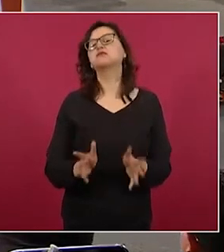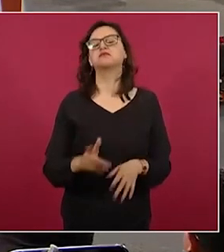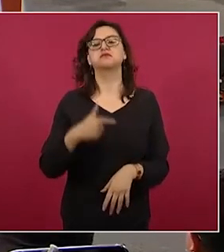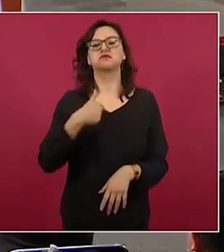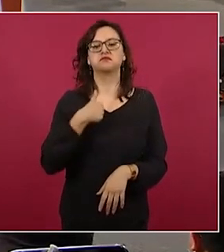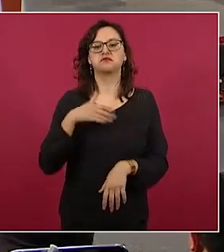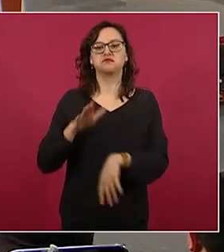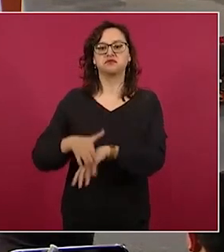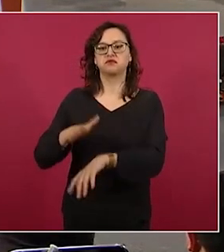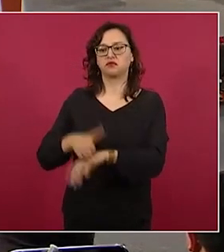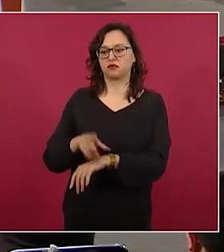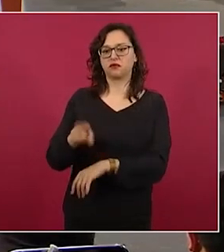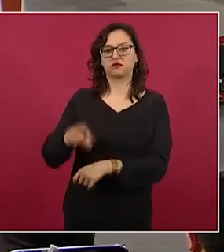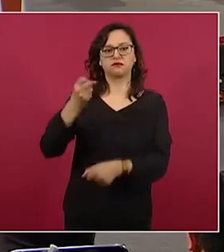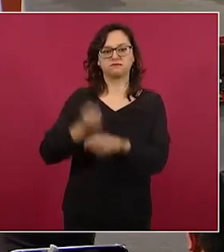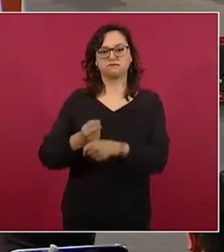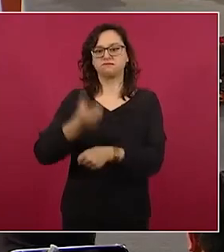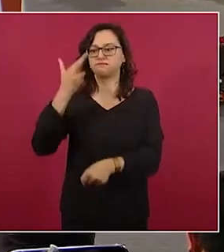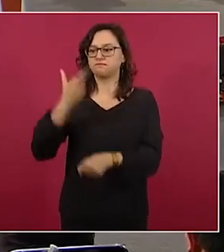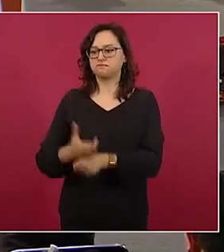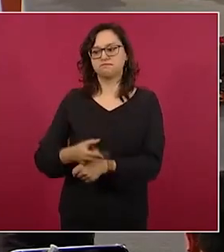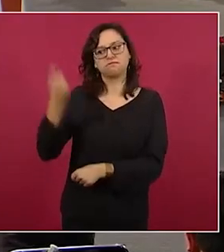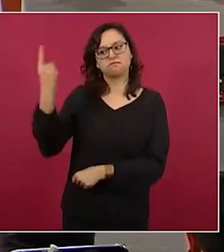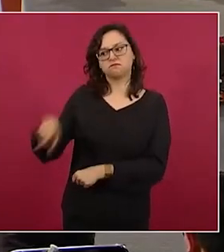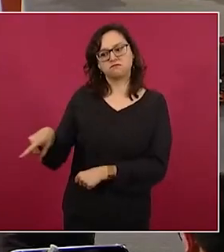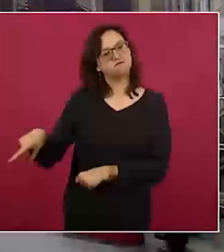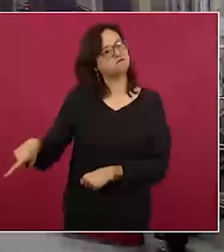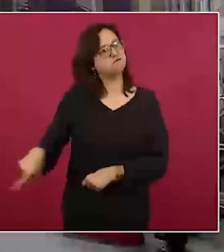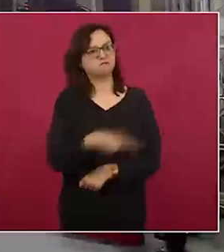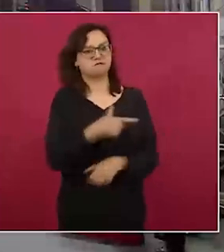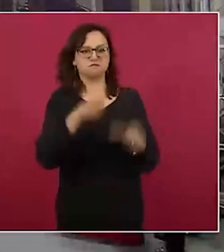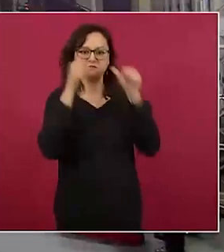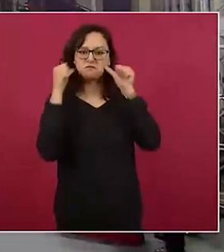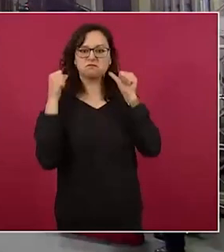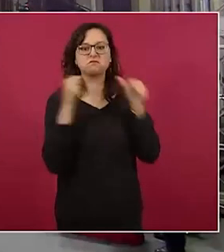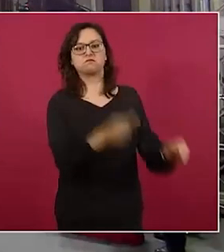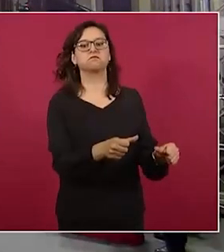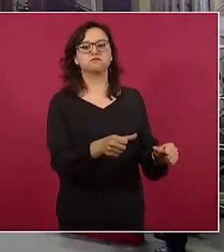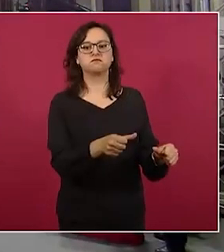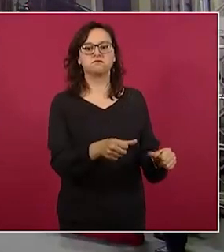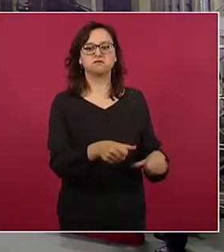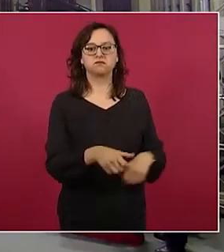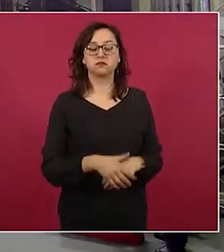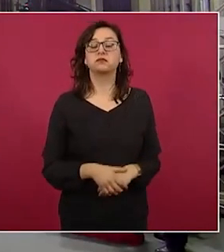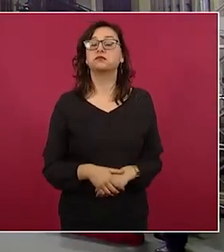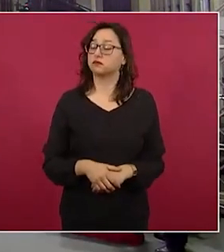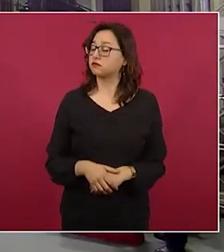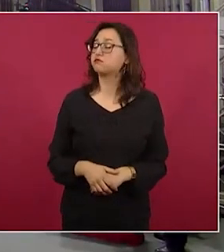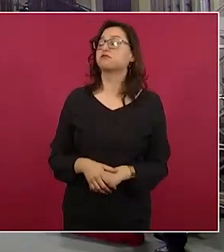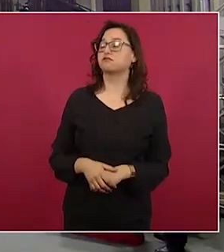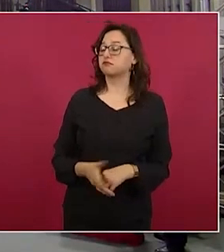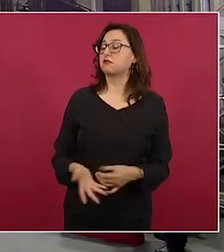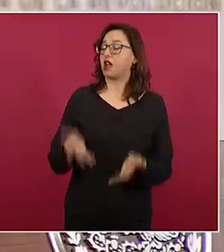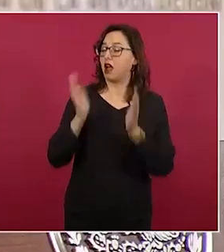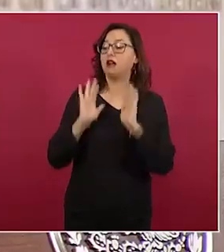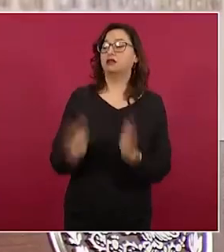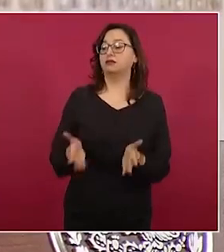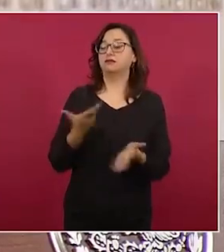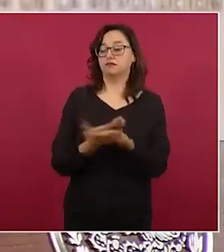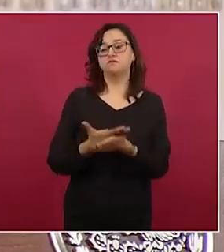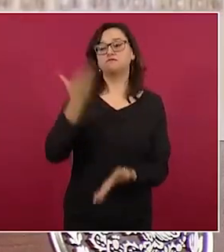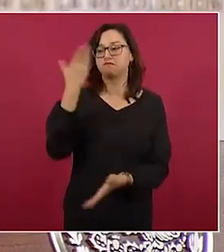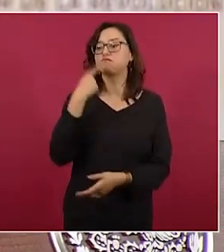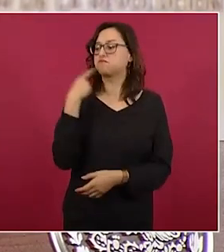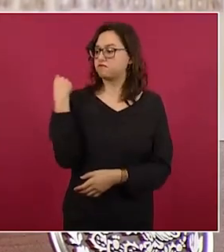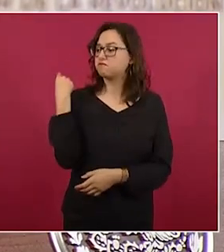proceder de inmediato. ¿De qué forma se va a hacer legalmente? Se van a proceder legalmente porque